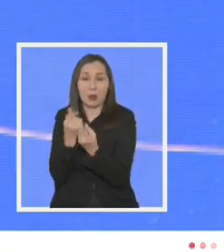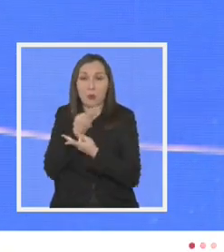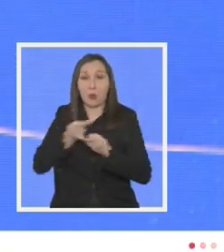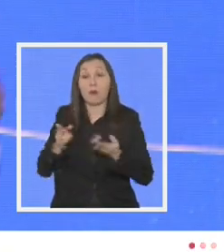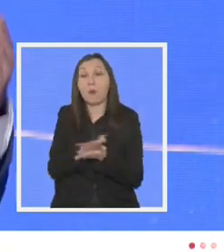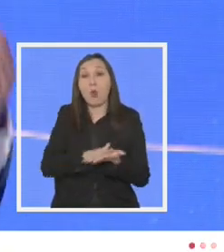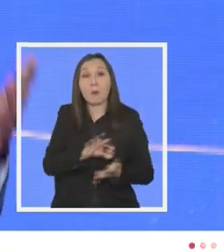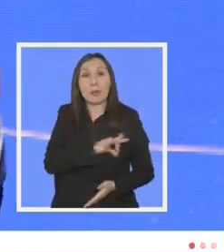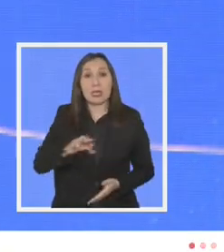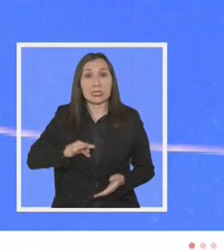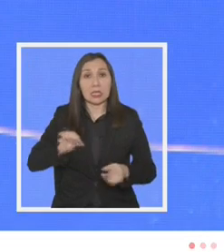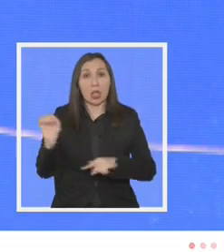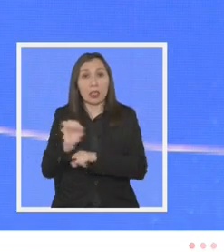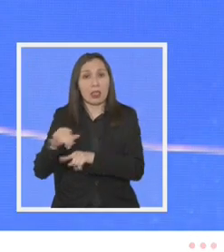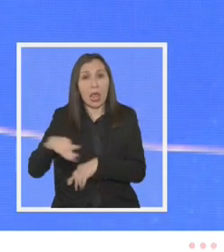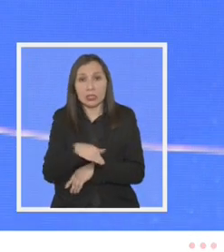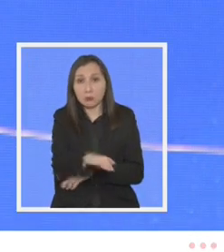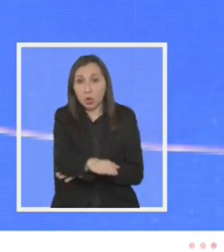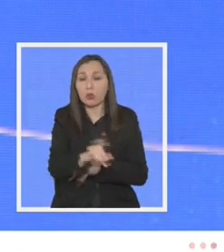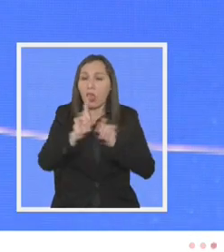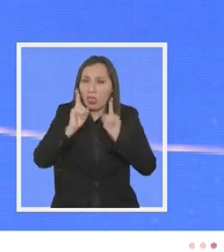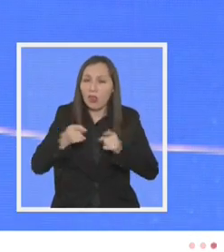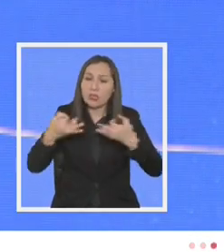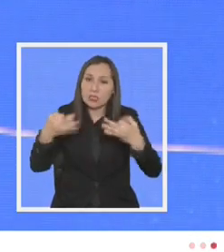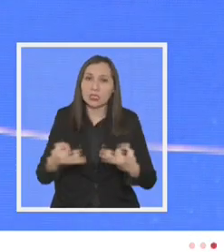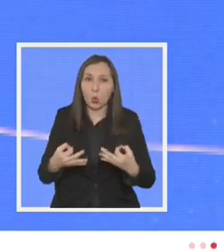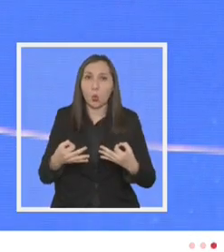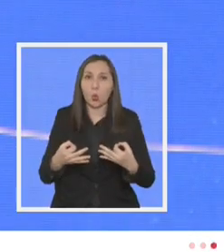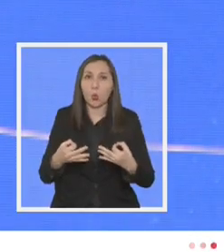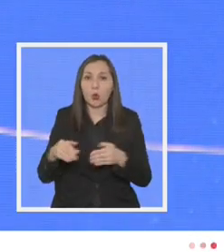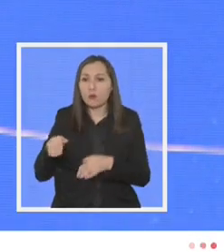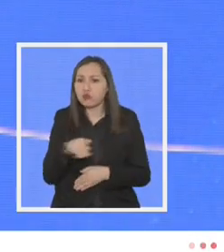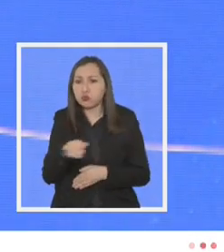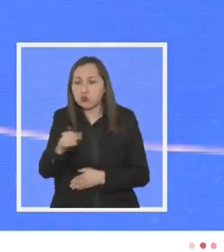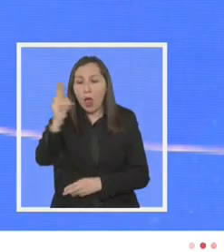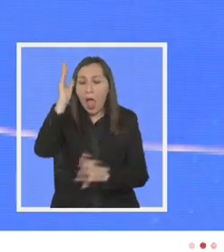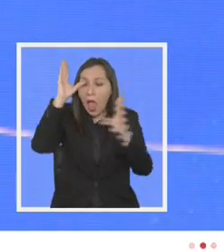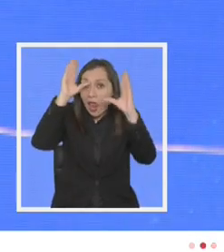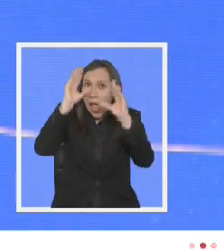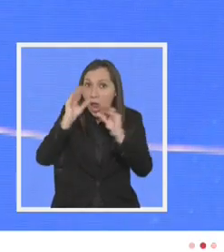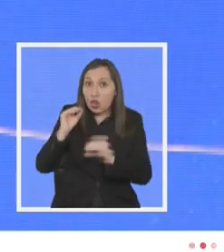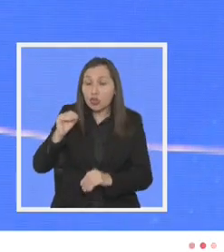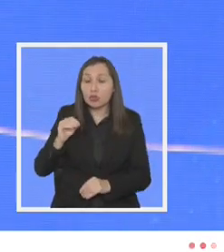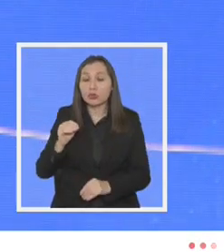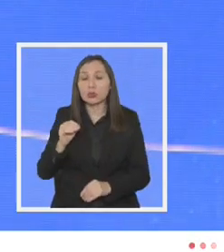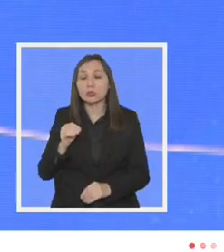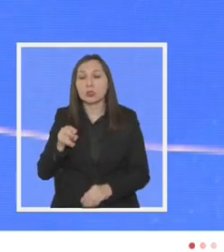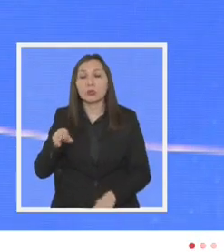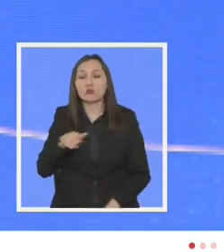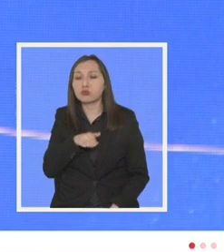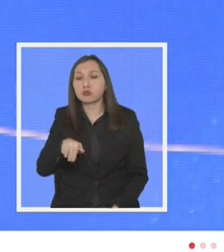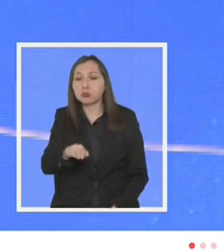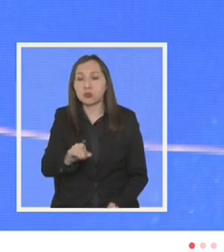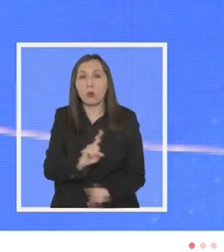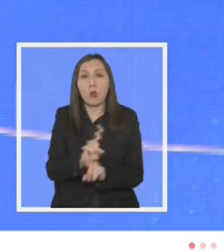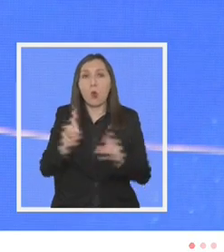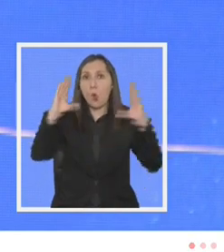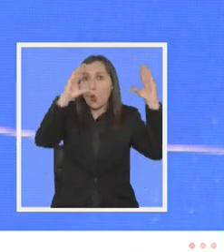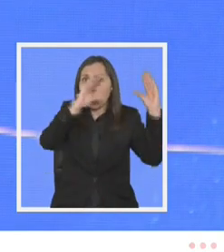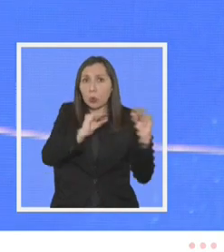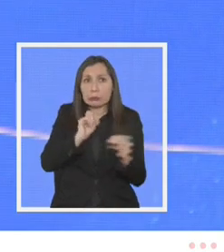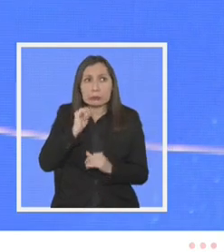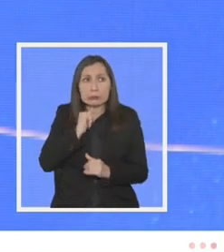ejemplo el ministerio de transporte tiene que ser capaz de asegurar recorridos en las noches para que las noches no sean